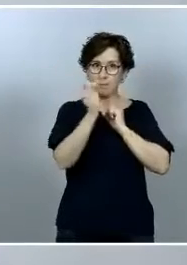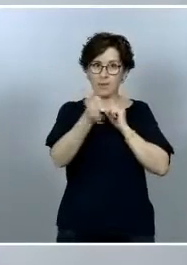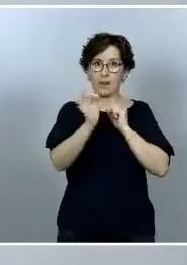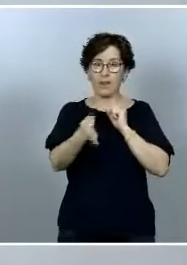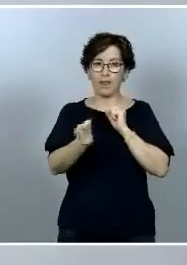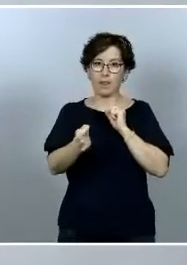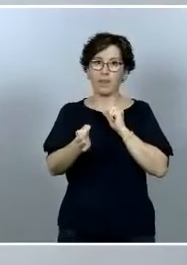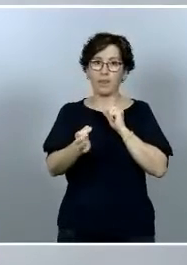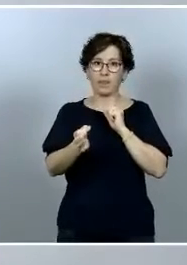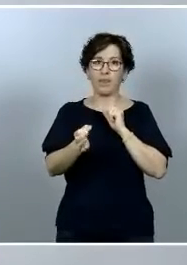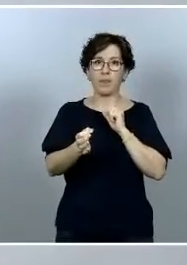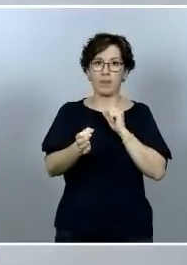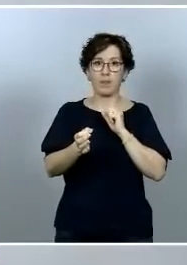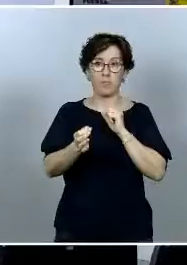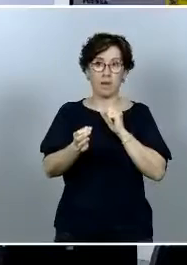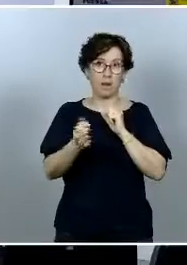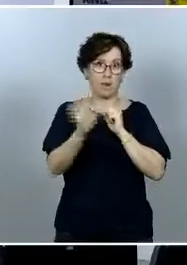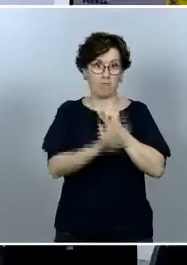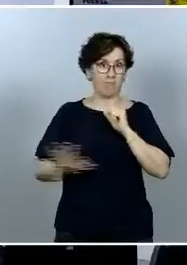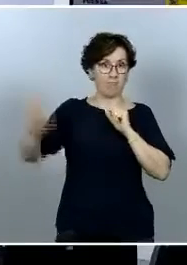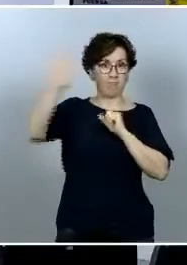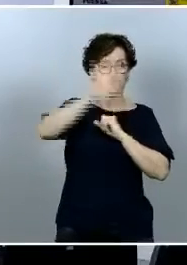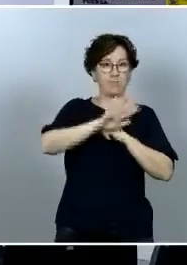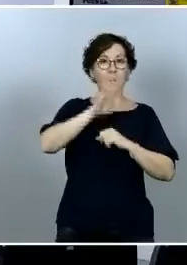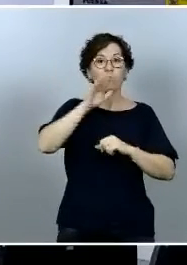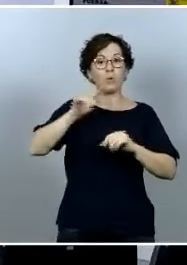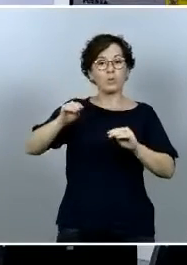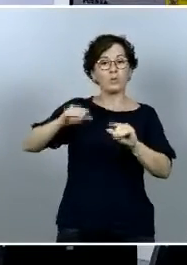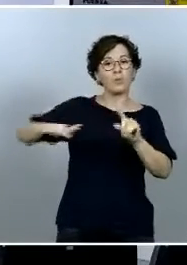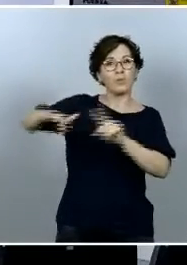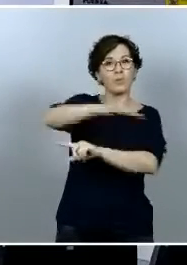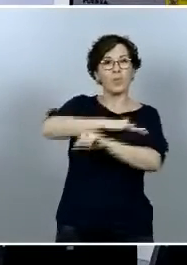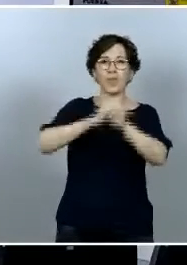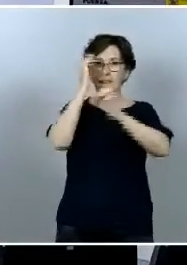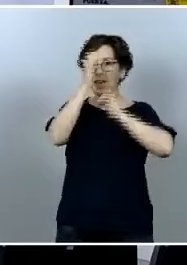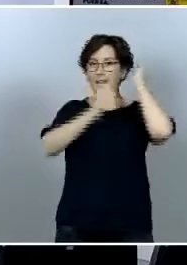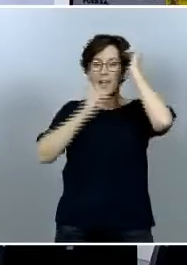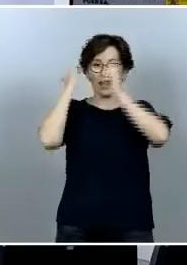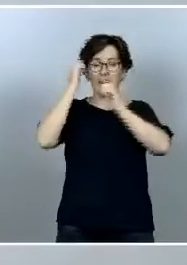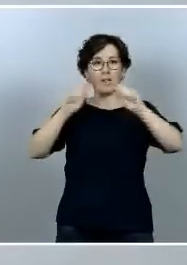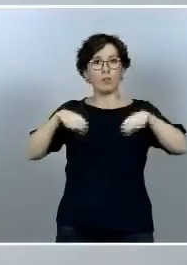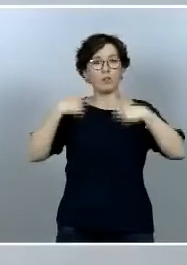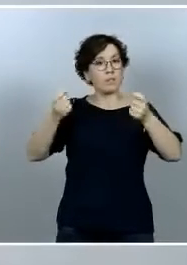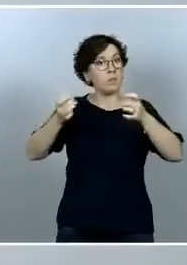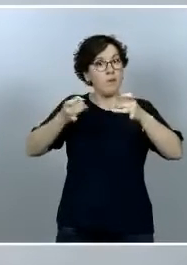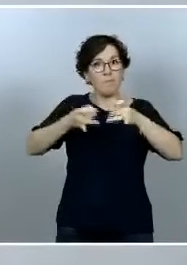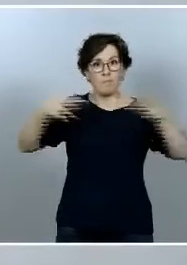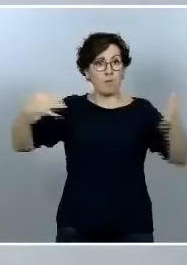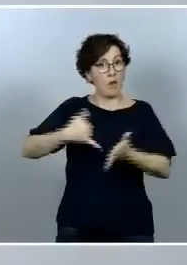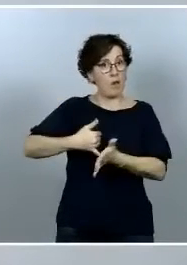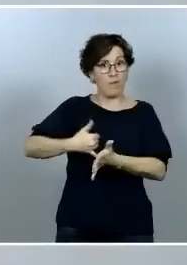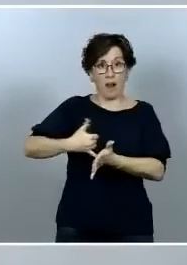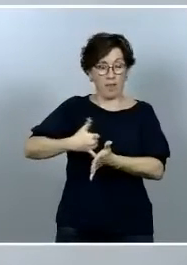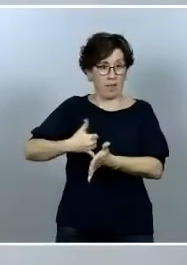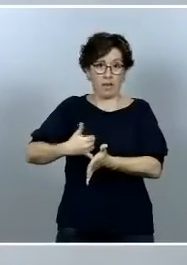los españoles es un ecosistema enormemente frágil y singular y de alguna manera representa